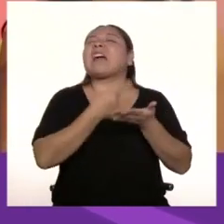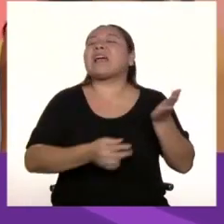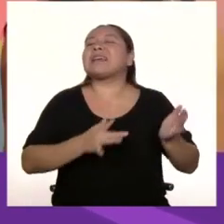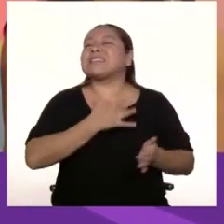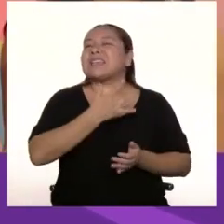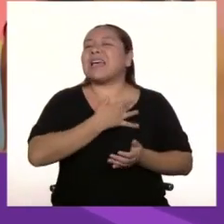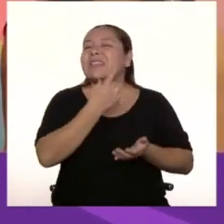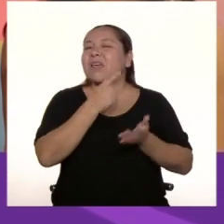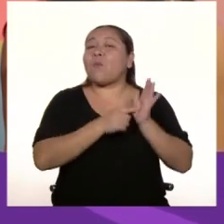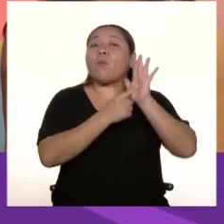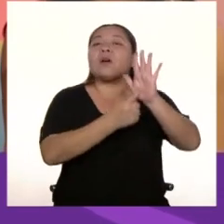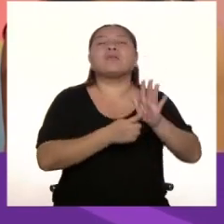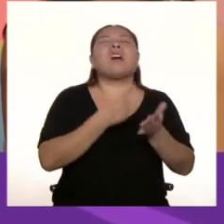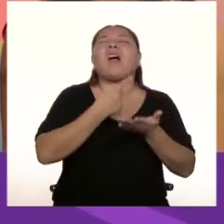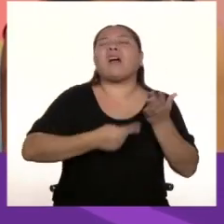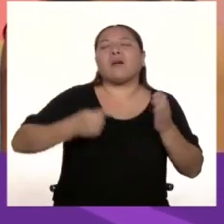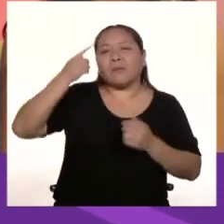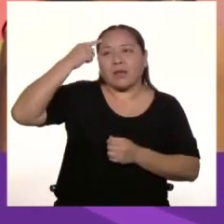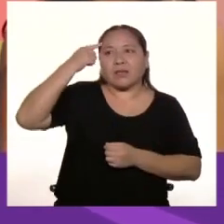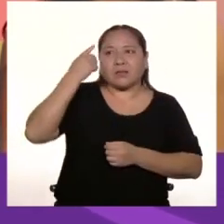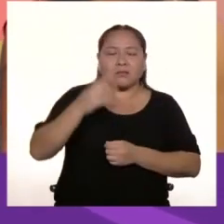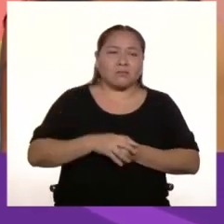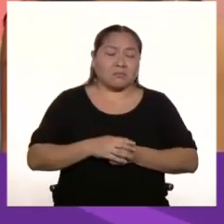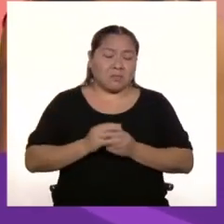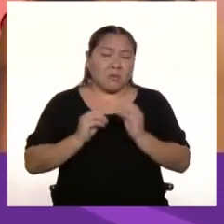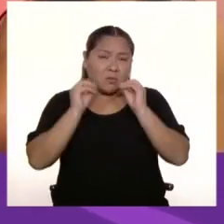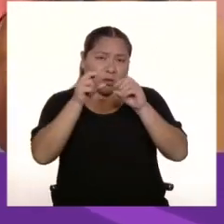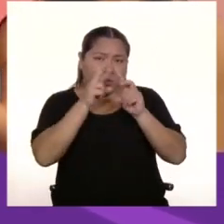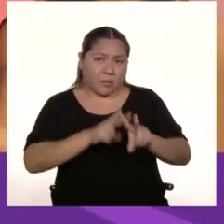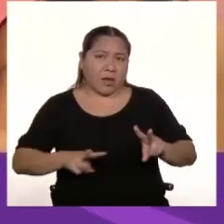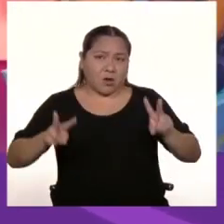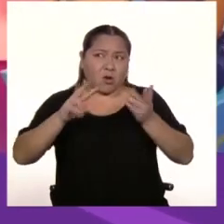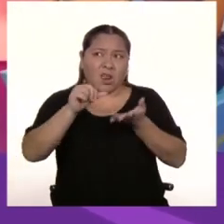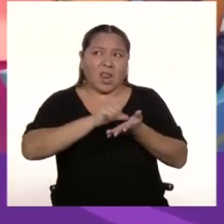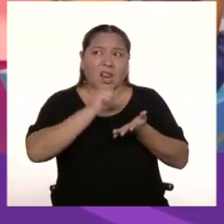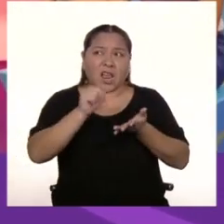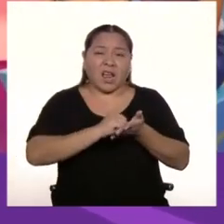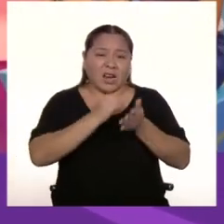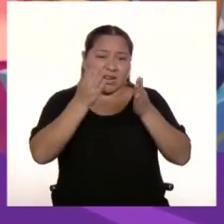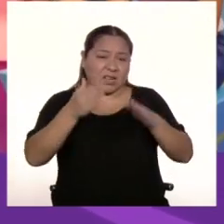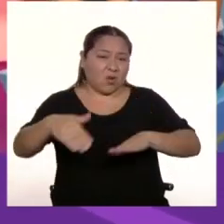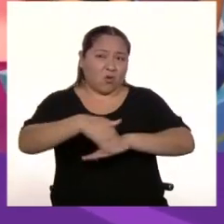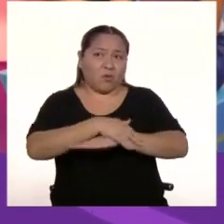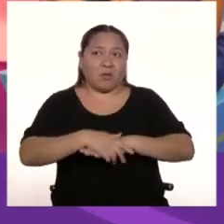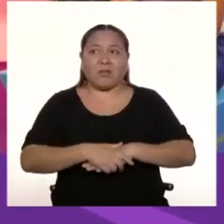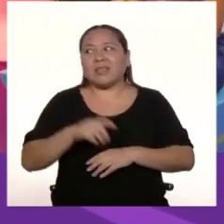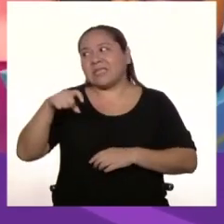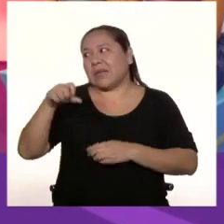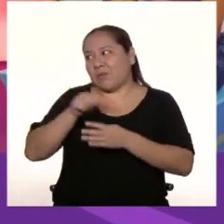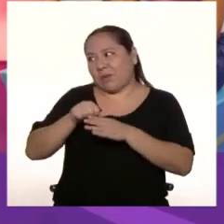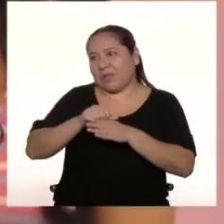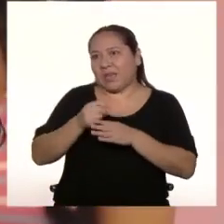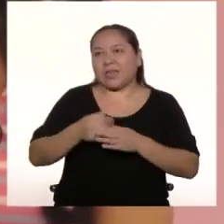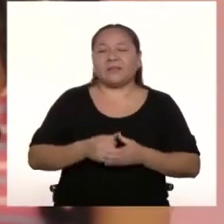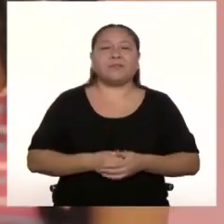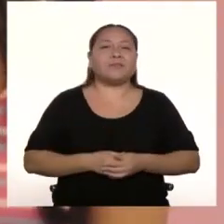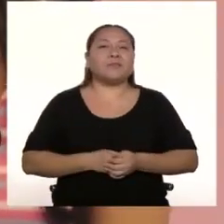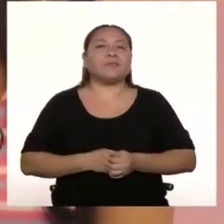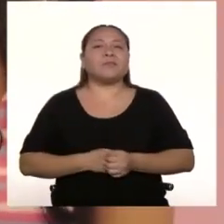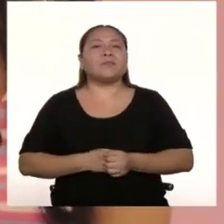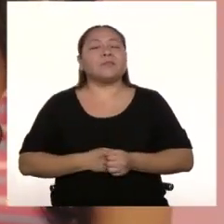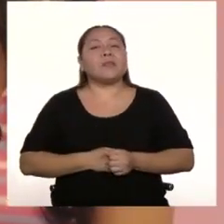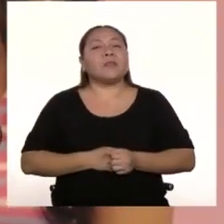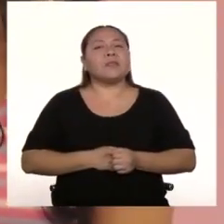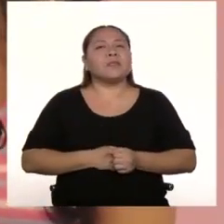Pero debería valorarse más el arte urbano, ¿no? Sí, claro Deberíamos practicarlo Siempre Con todos invitados ¿Y